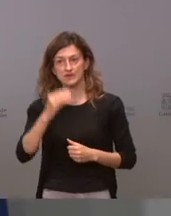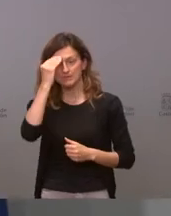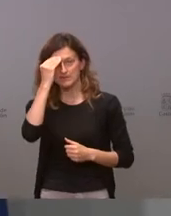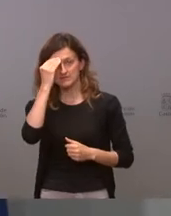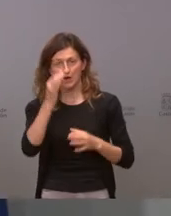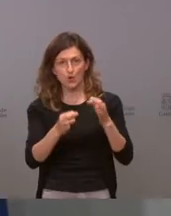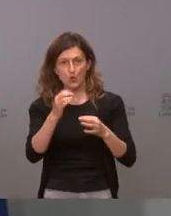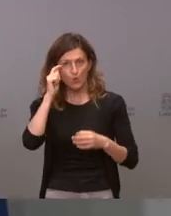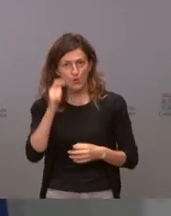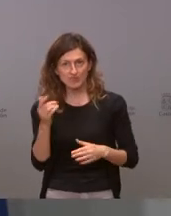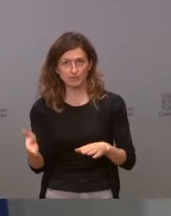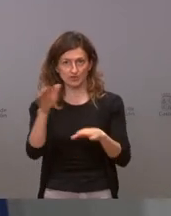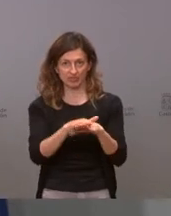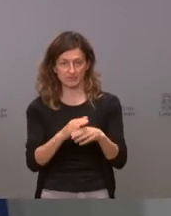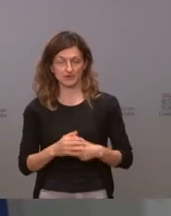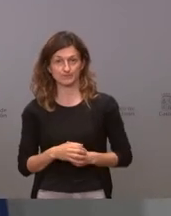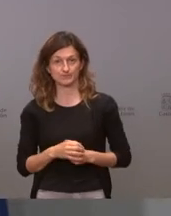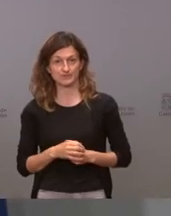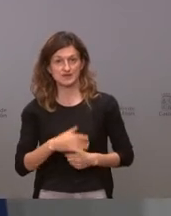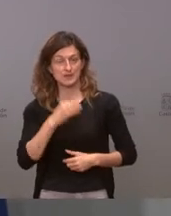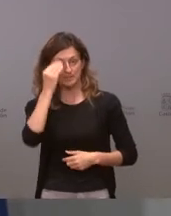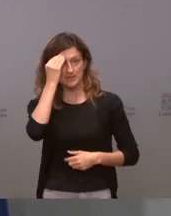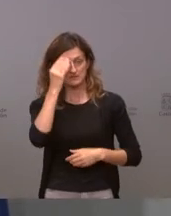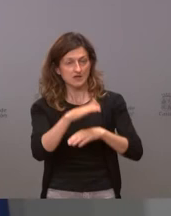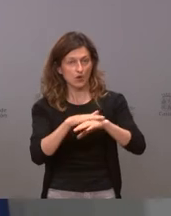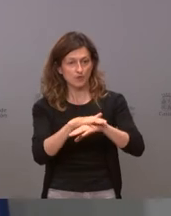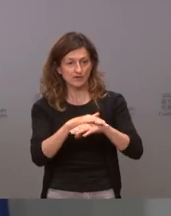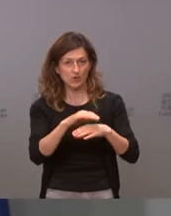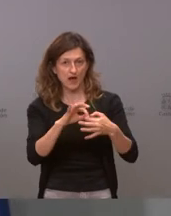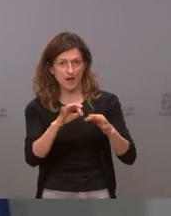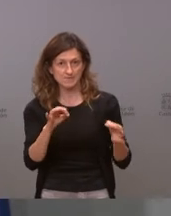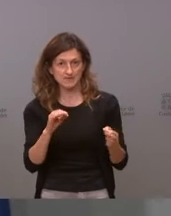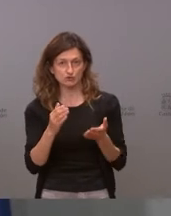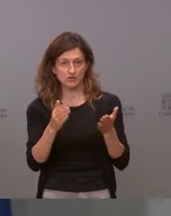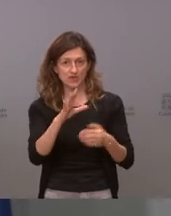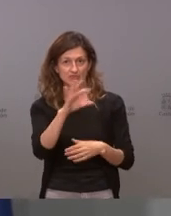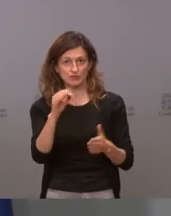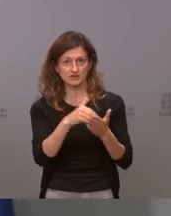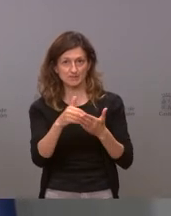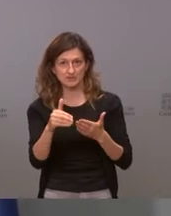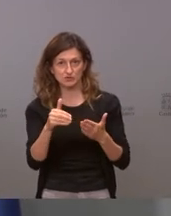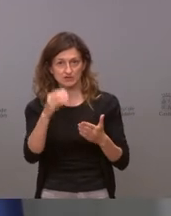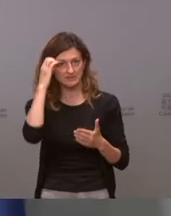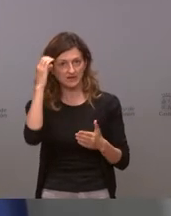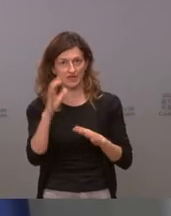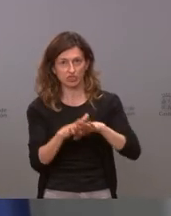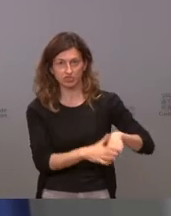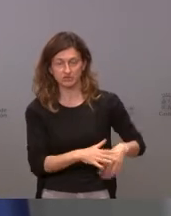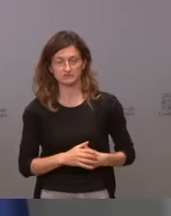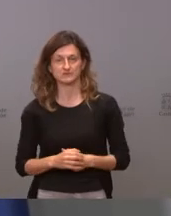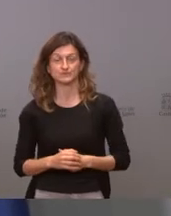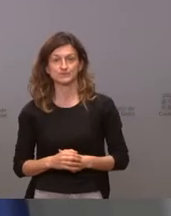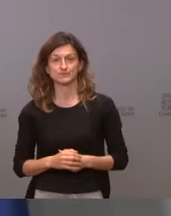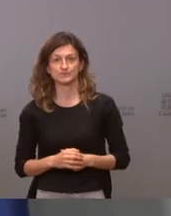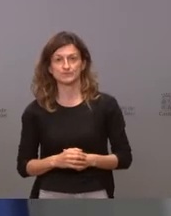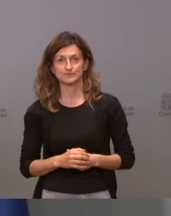jueces un gobierno que cree que puede ayudar a sus amigos con 50 millones saltándose la ley un gobierno que